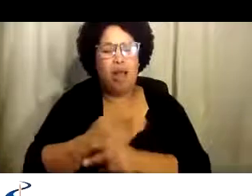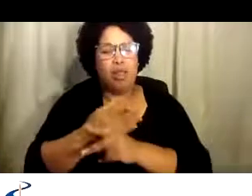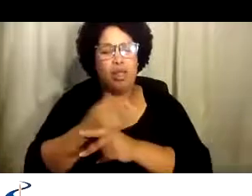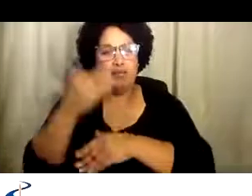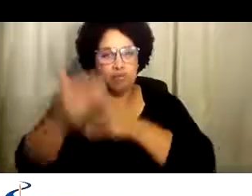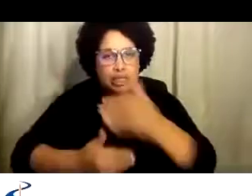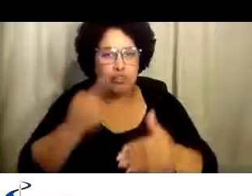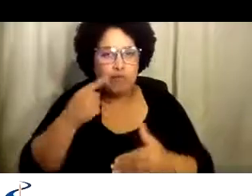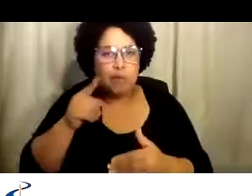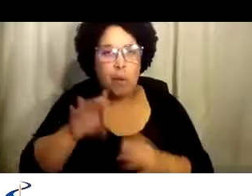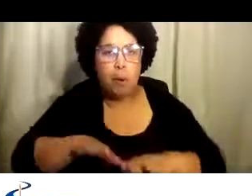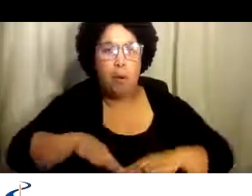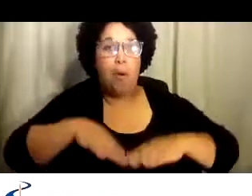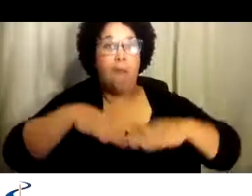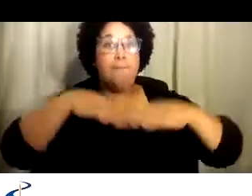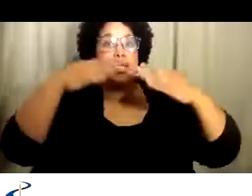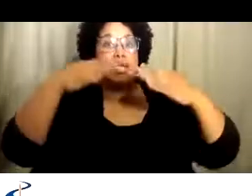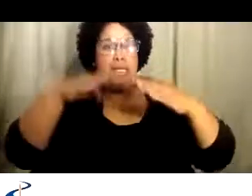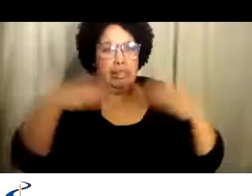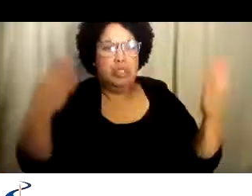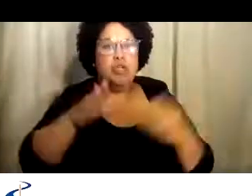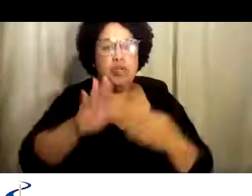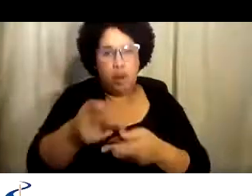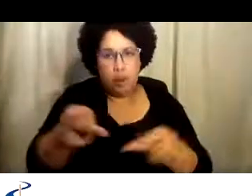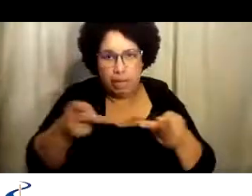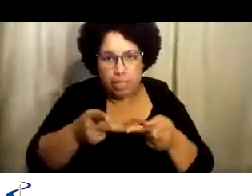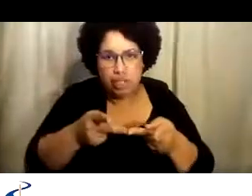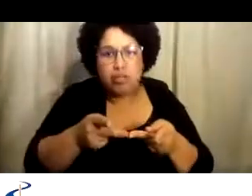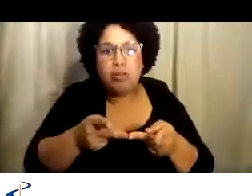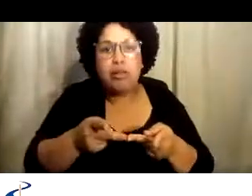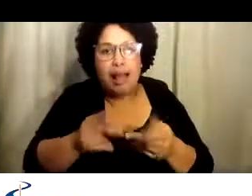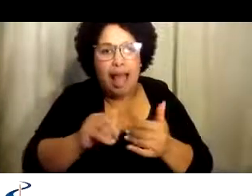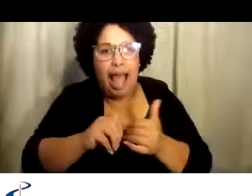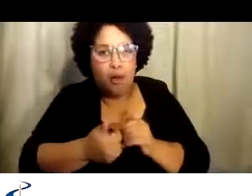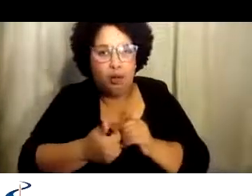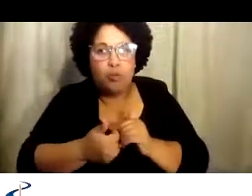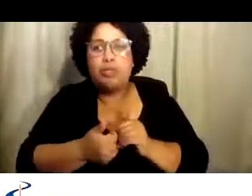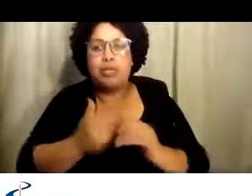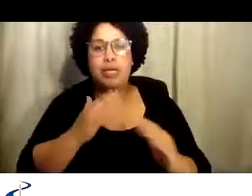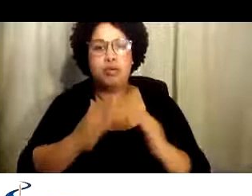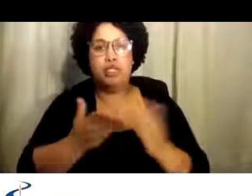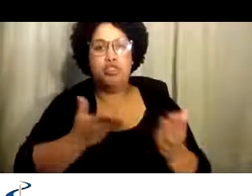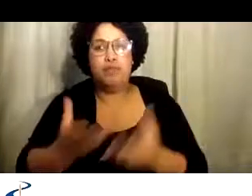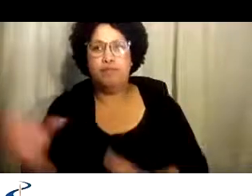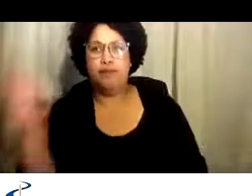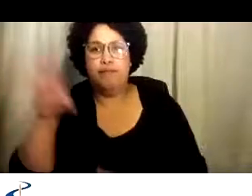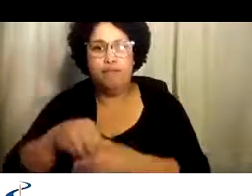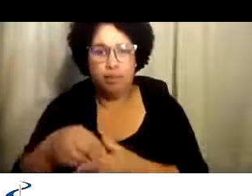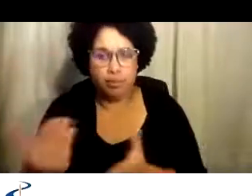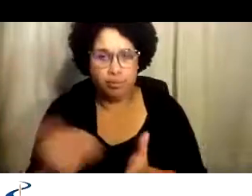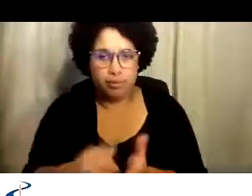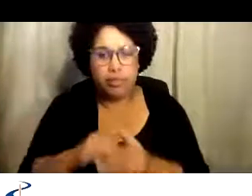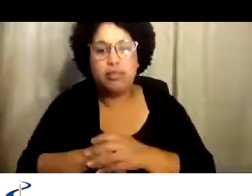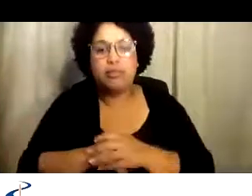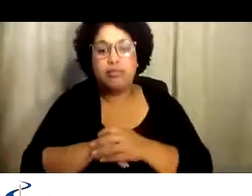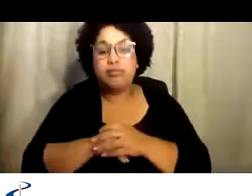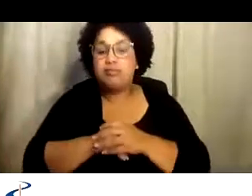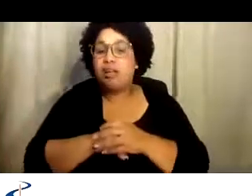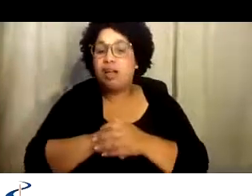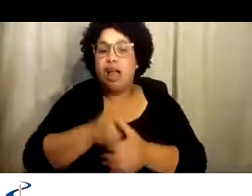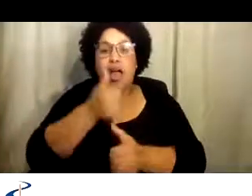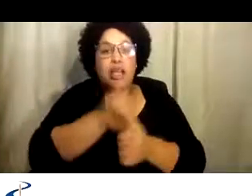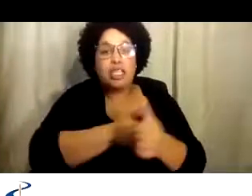determinar cuál es el procedimiento para poder reabrir su edificio o sitio para